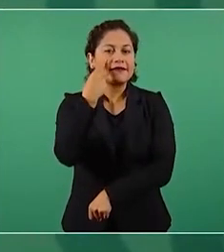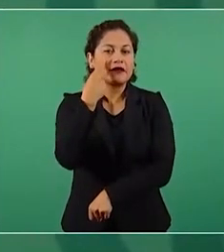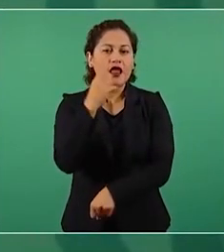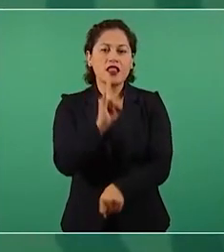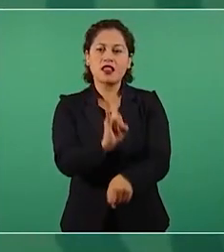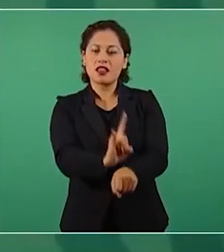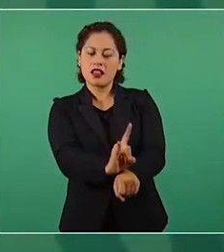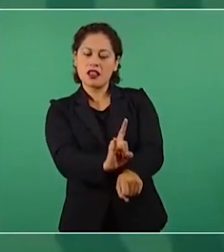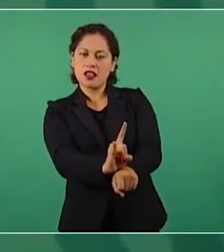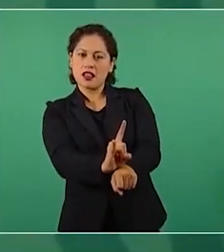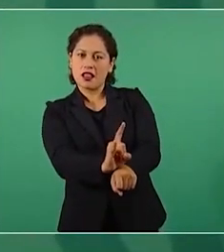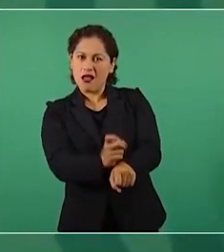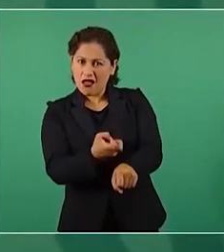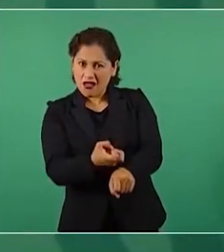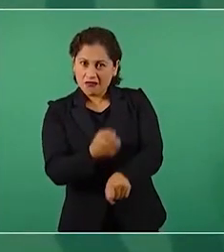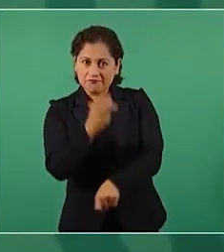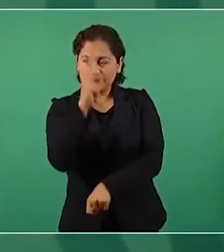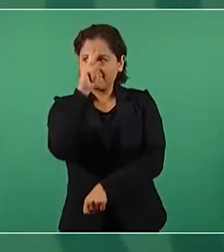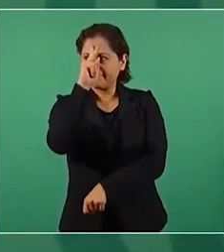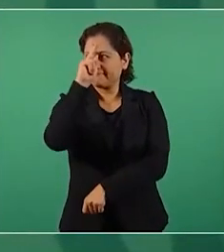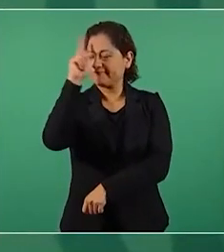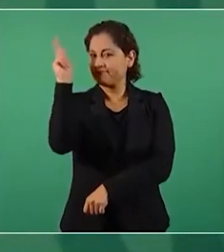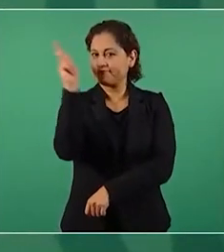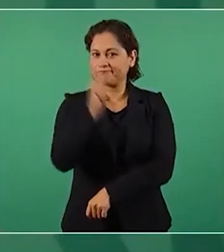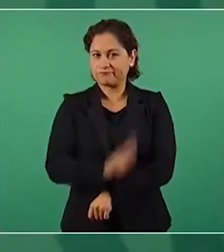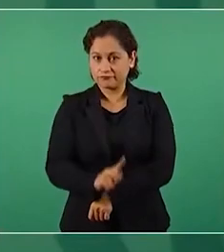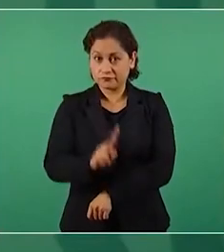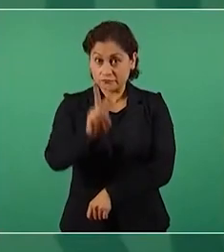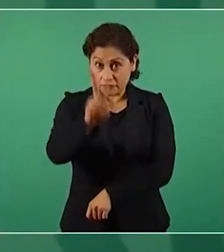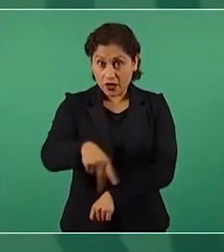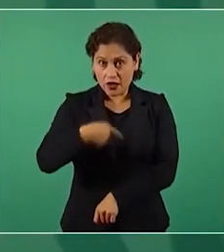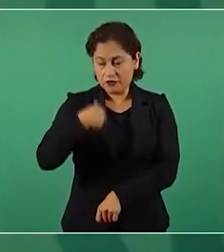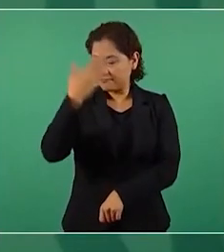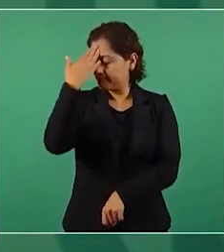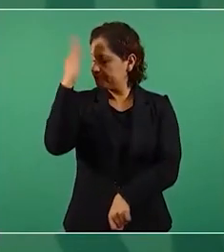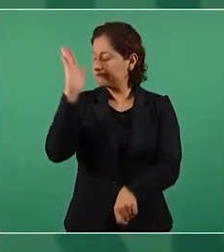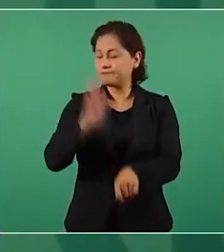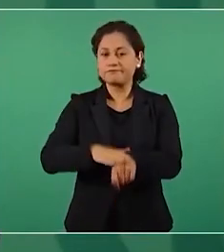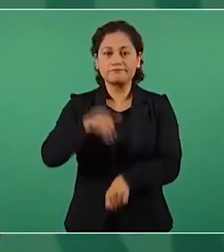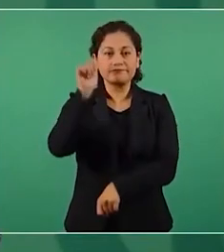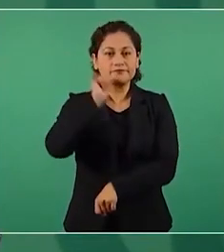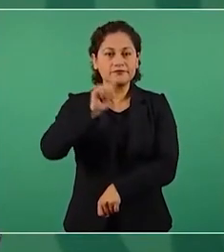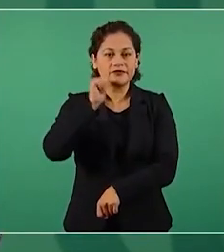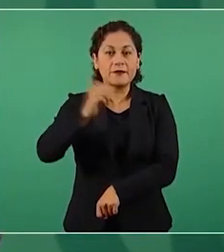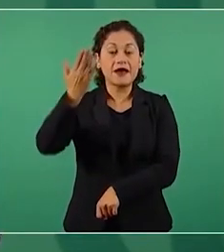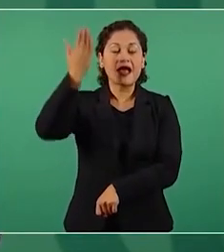yo no voy a olvidar nunca lo que decía el doctor Nava